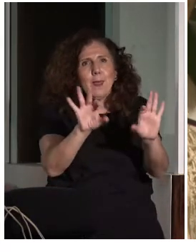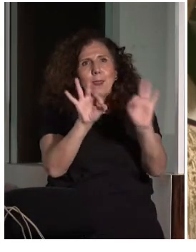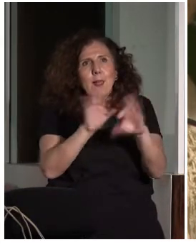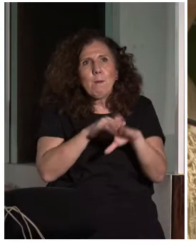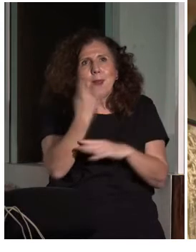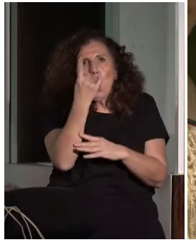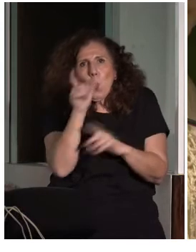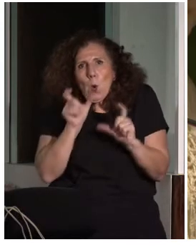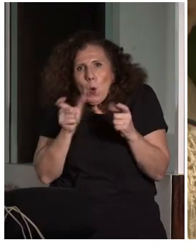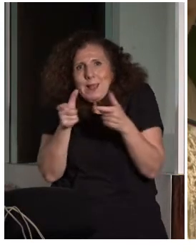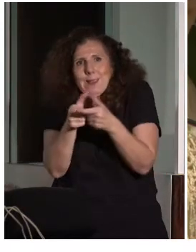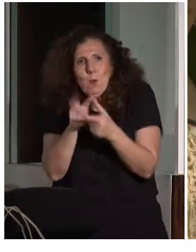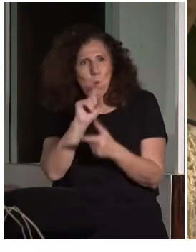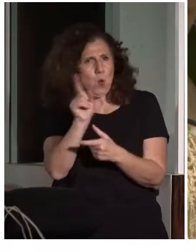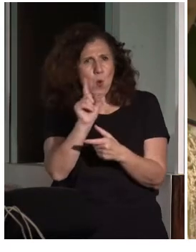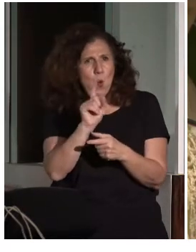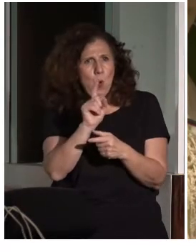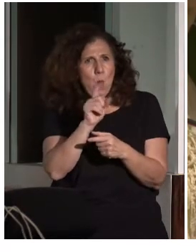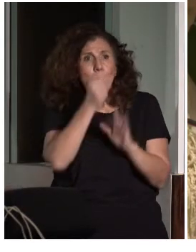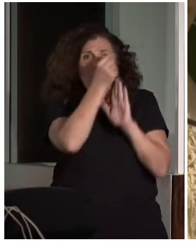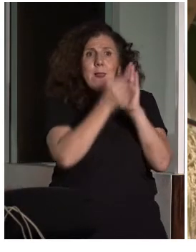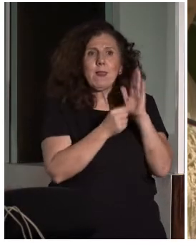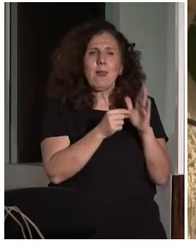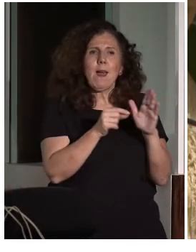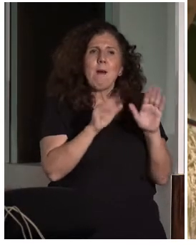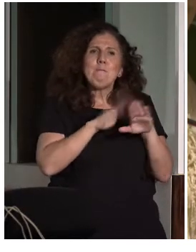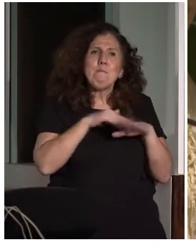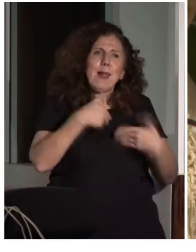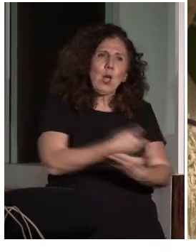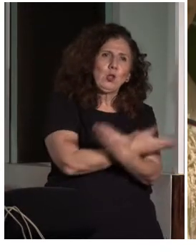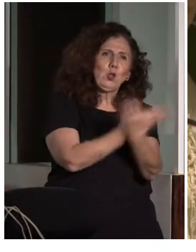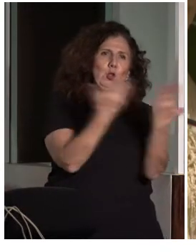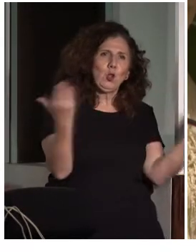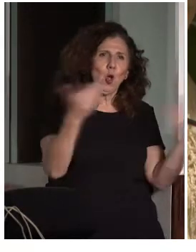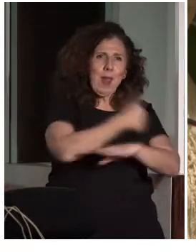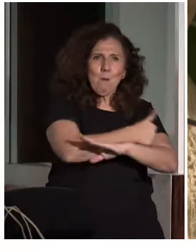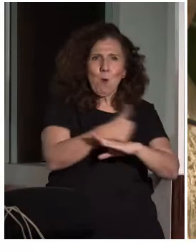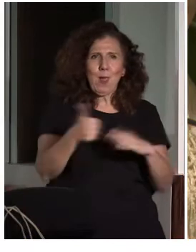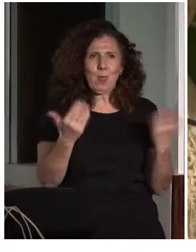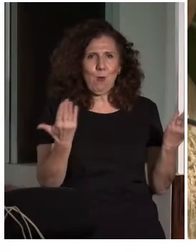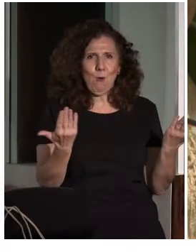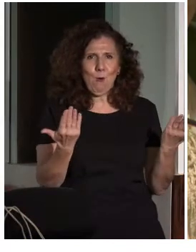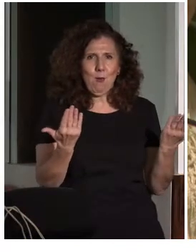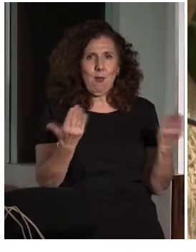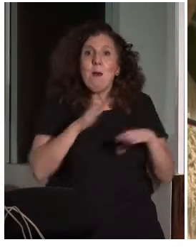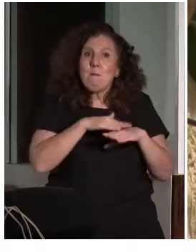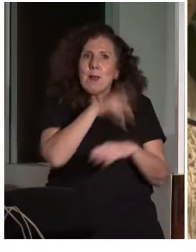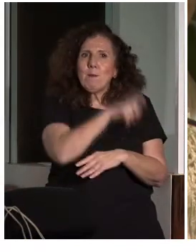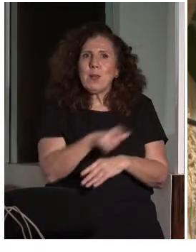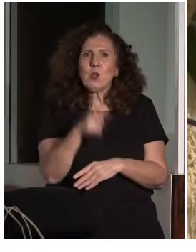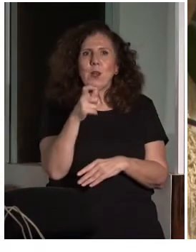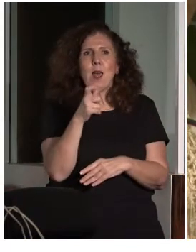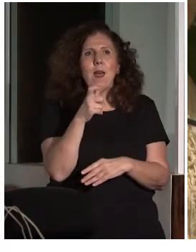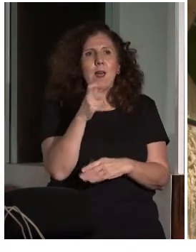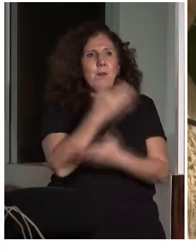para toda la población. Lógicamente, puedan servir para las personas con discapacidad intelectual, pero que también puedan